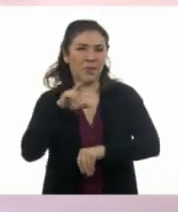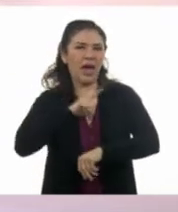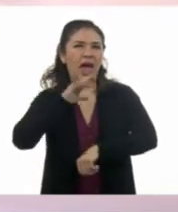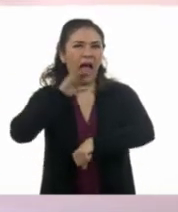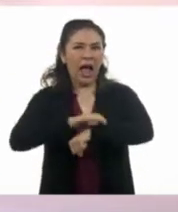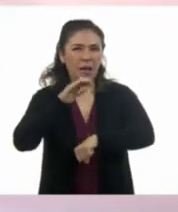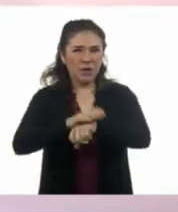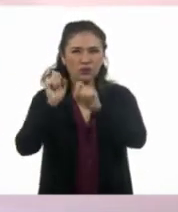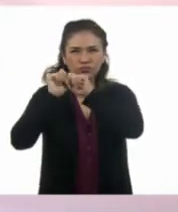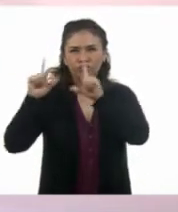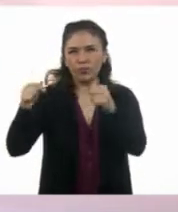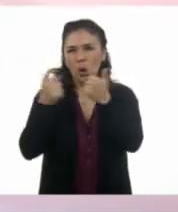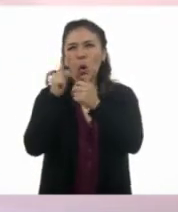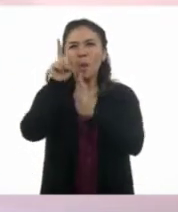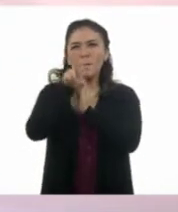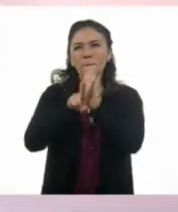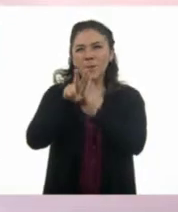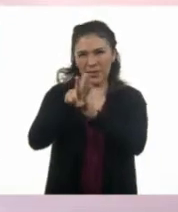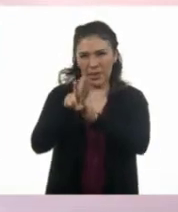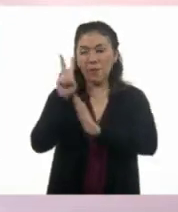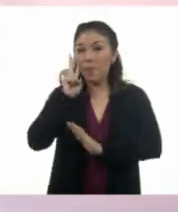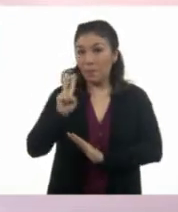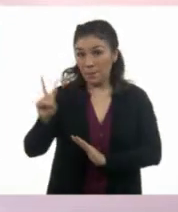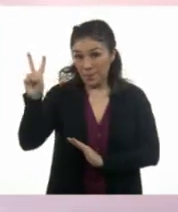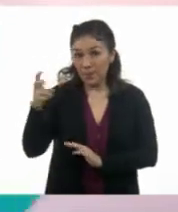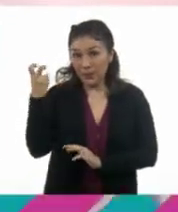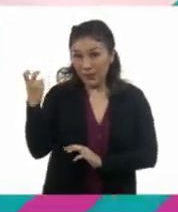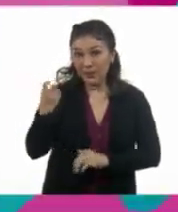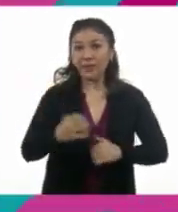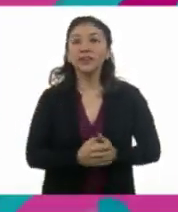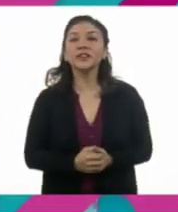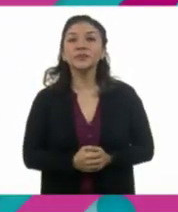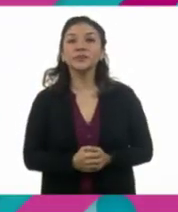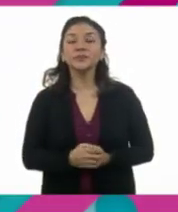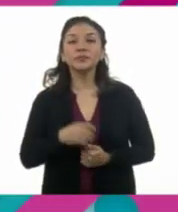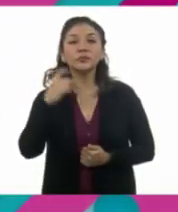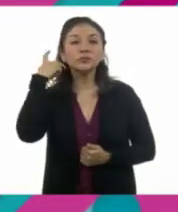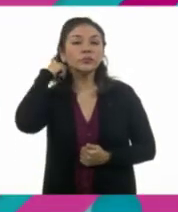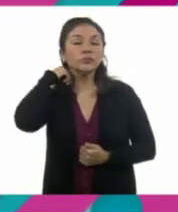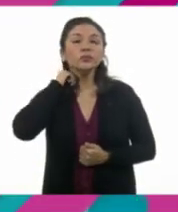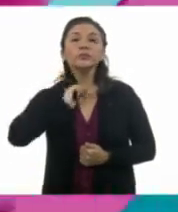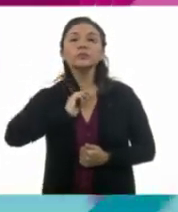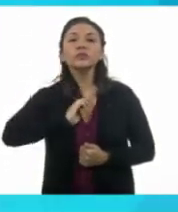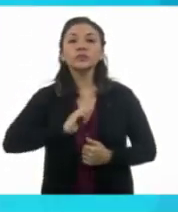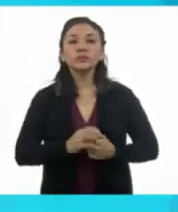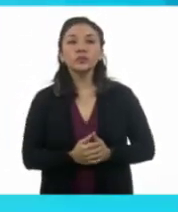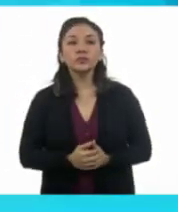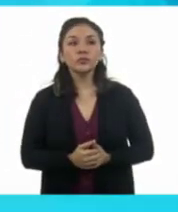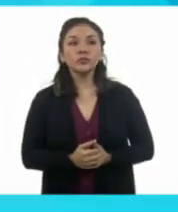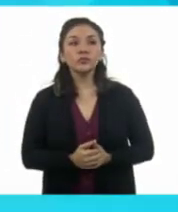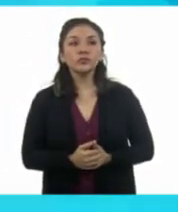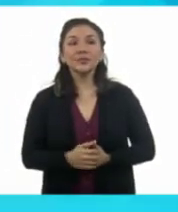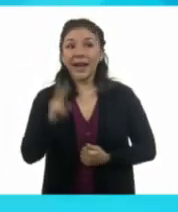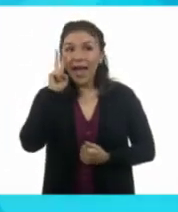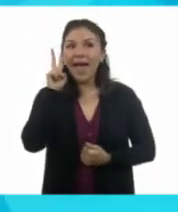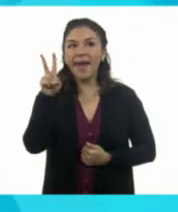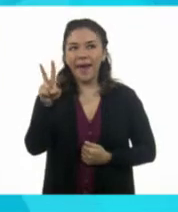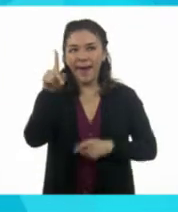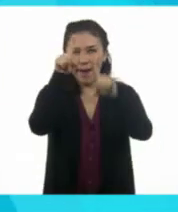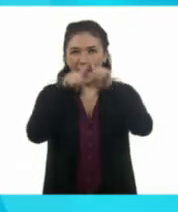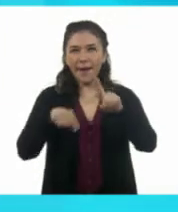aparecieron en el video. ¿Qué te parece si los vemos? Vamos a verlas. Vamos a verlas. Aquí, ahí están.